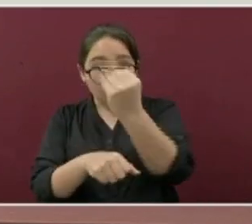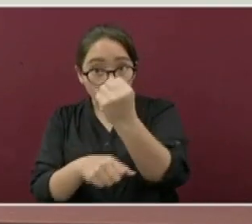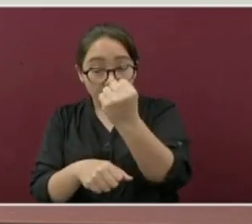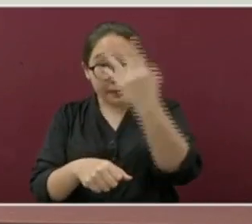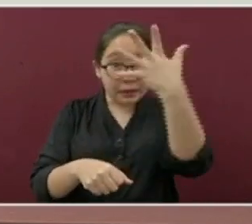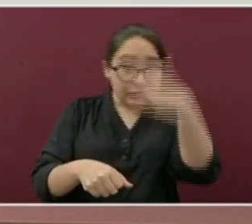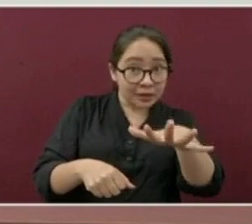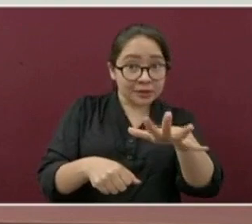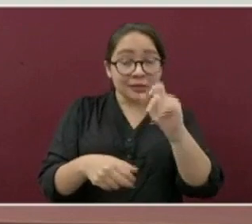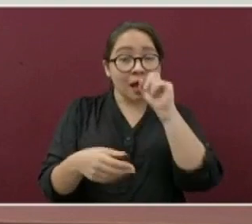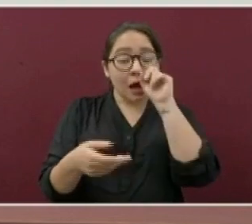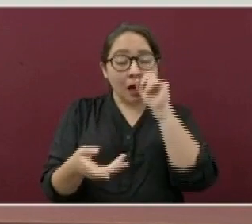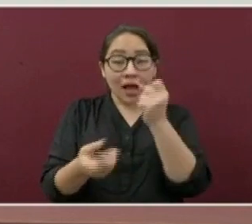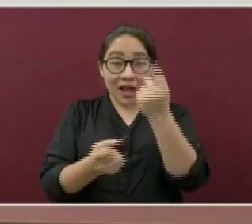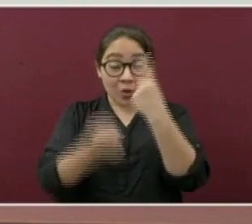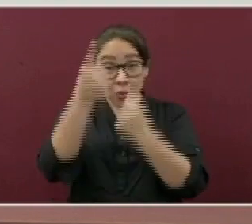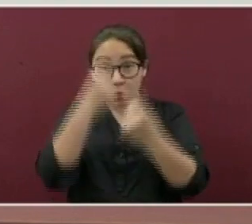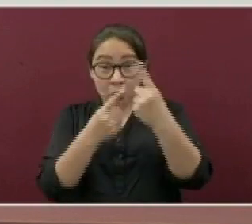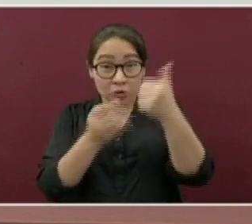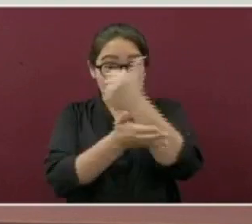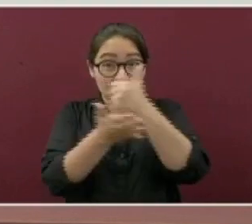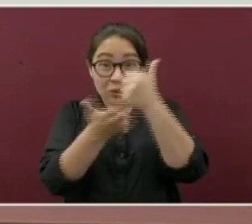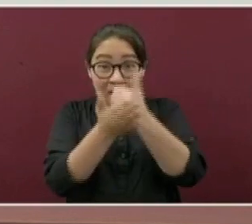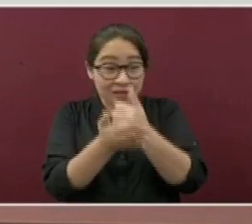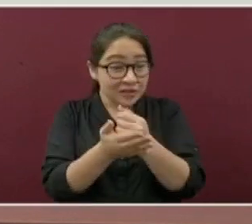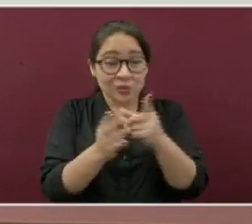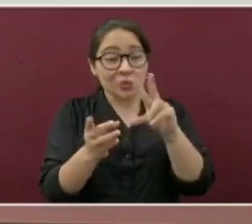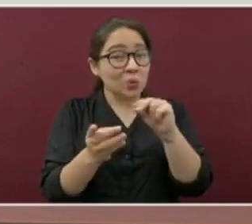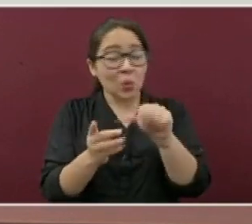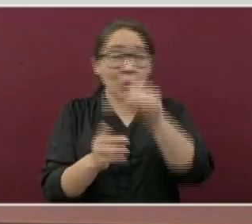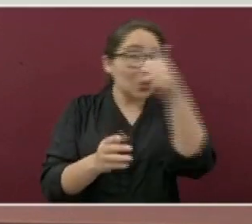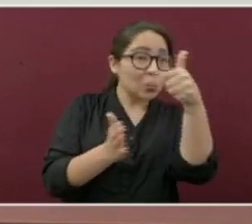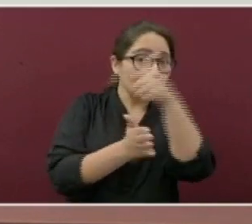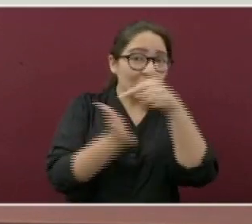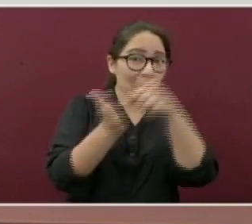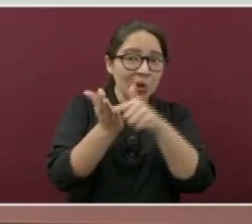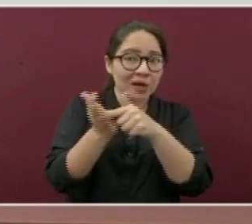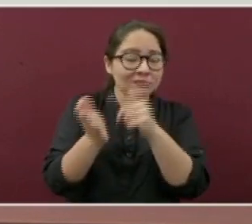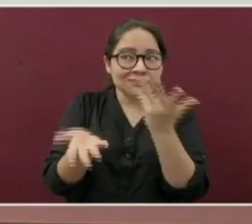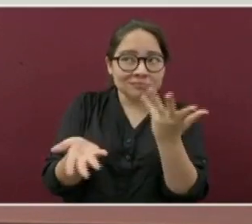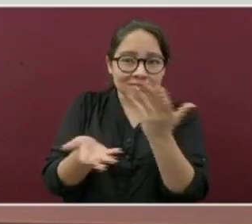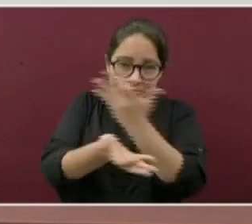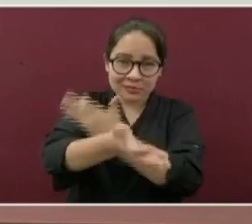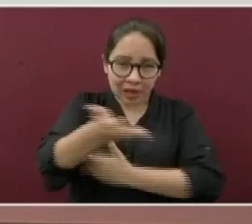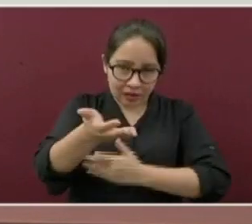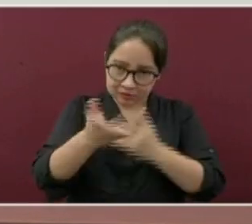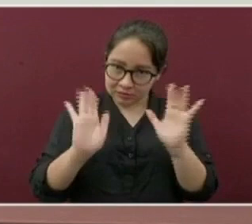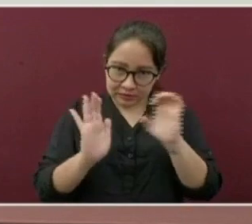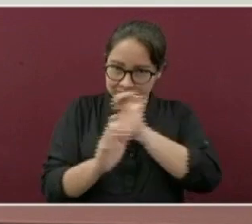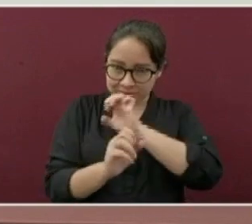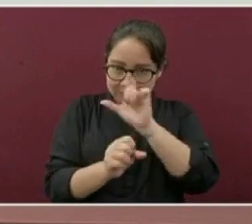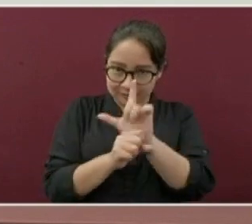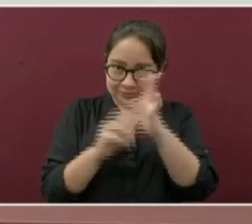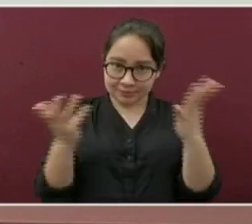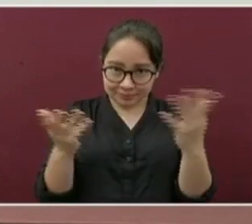personas que no hayan estado en la ciudad el día que correspondía a la primera letra de su primer apellido.